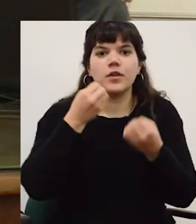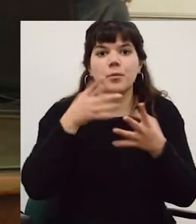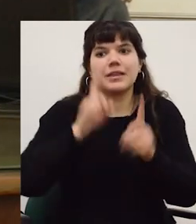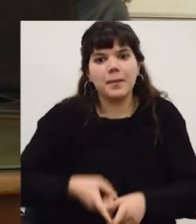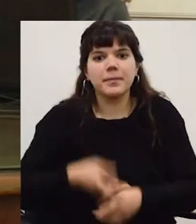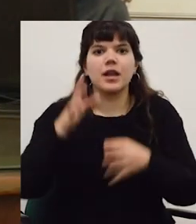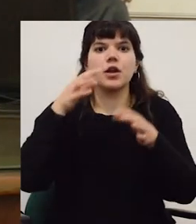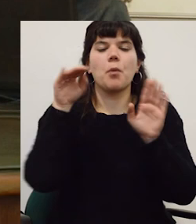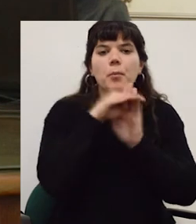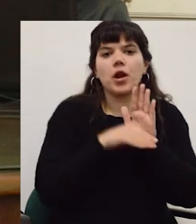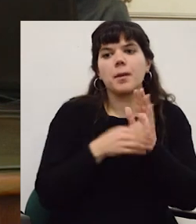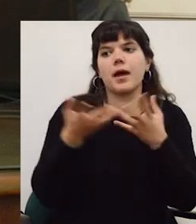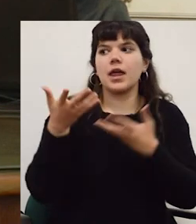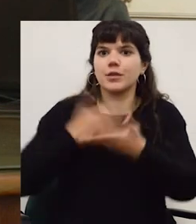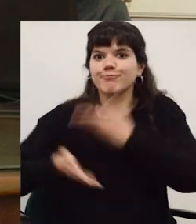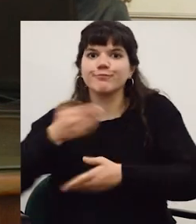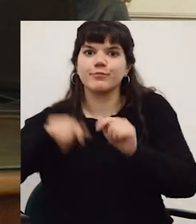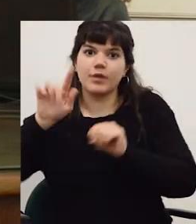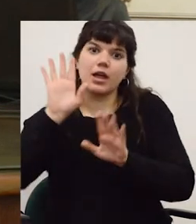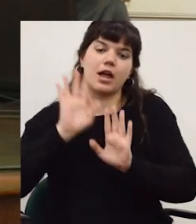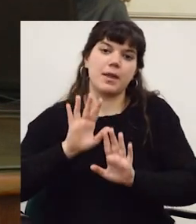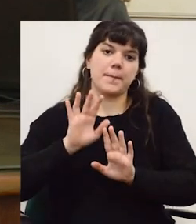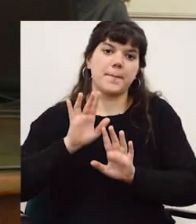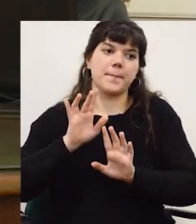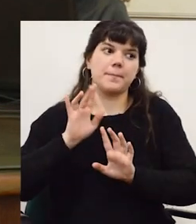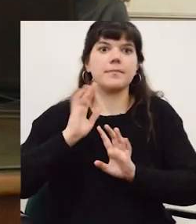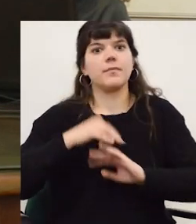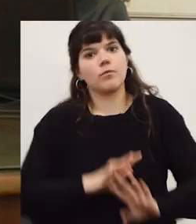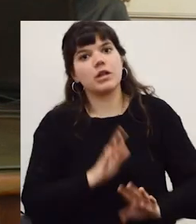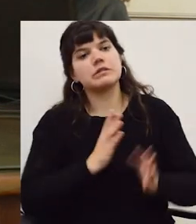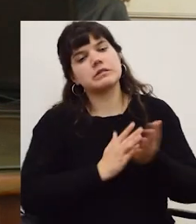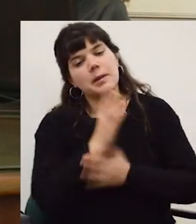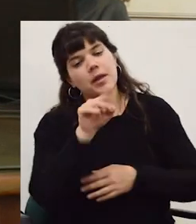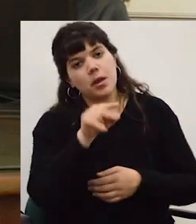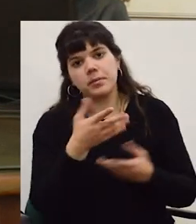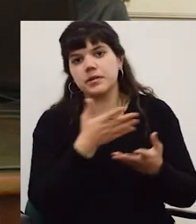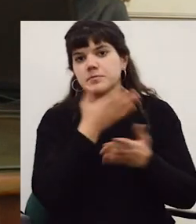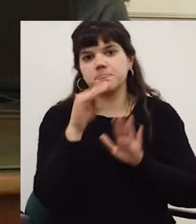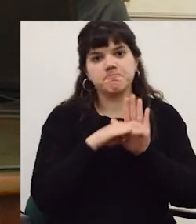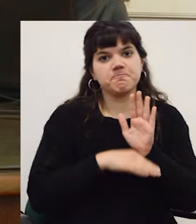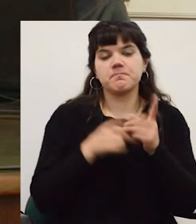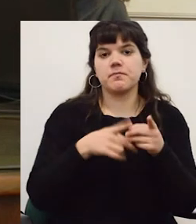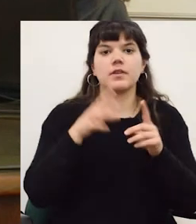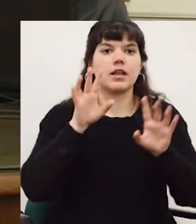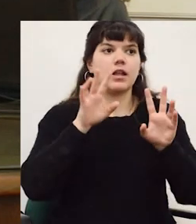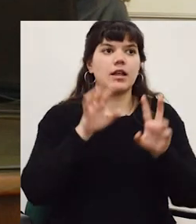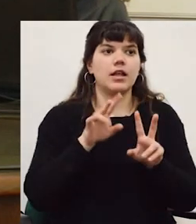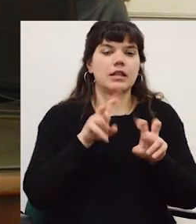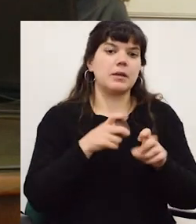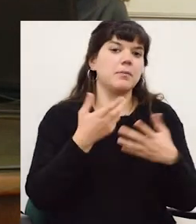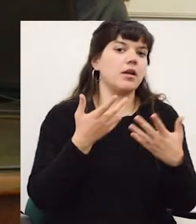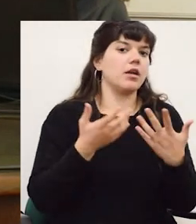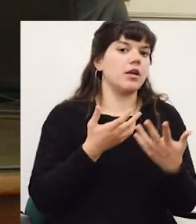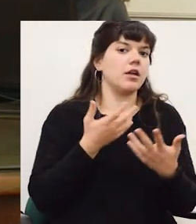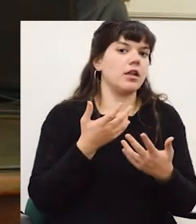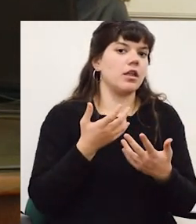funciona con sus ex colonias también porque tienen programas de cooperación en parte bueno por si son siempre las